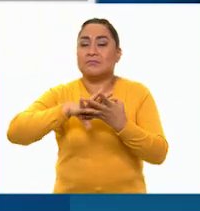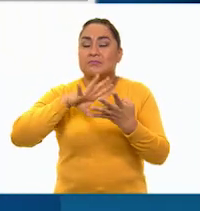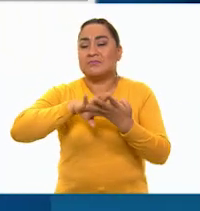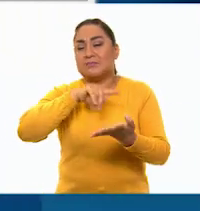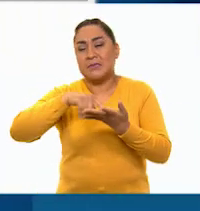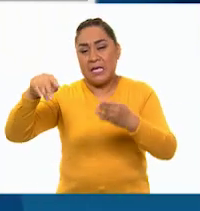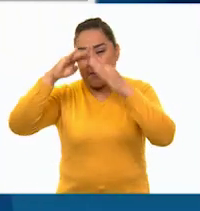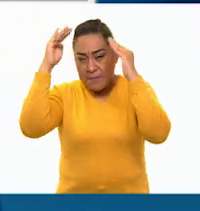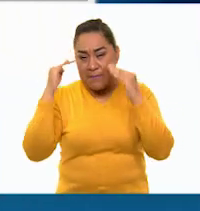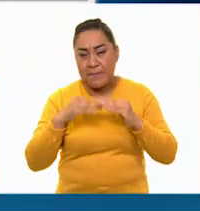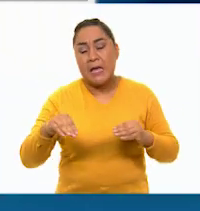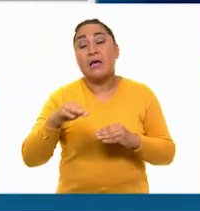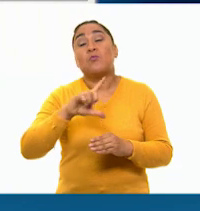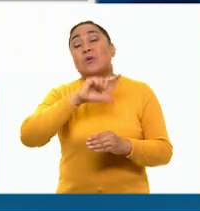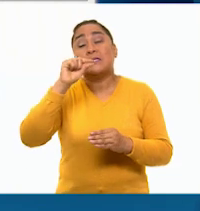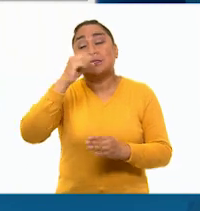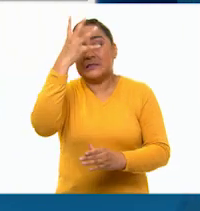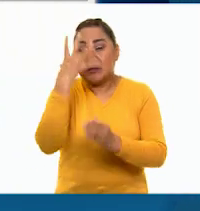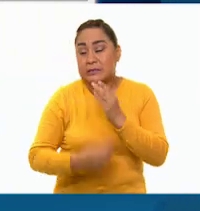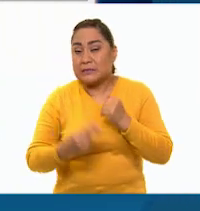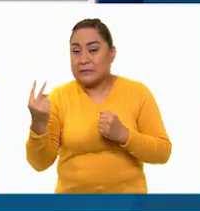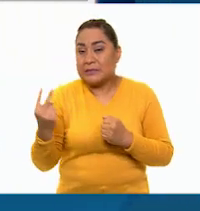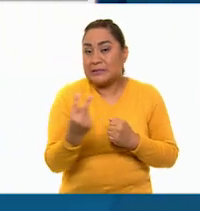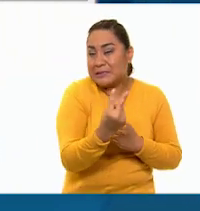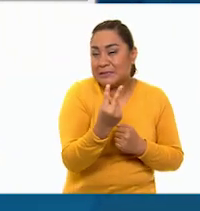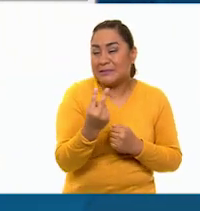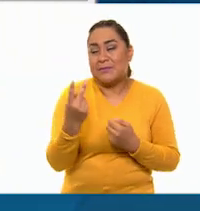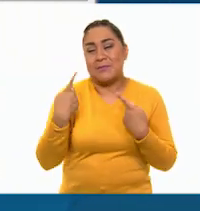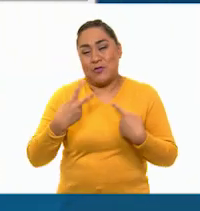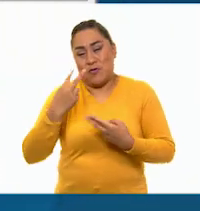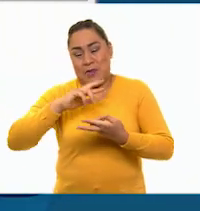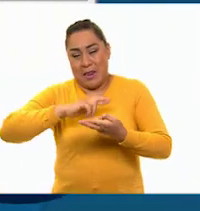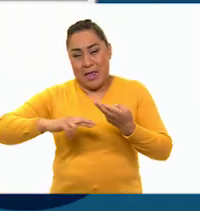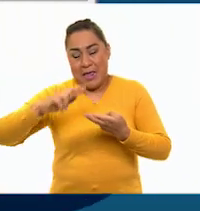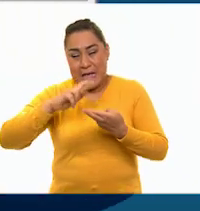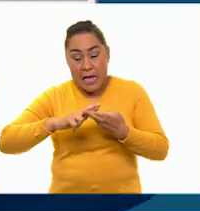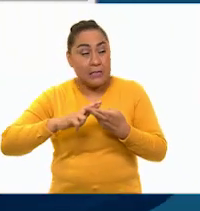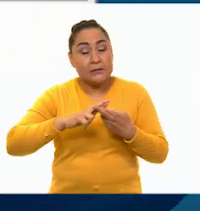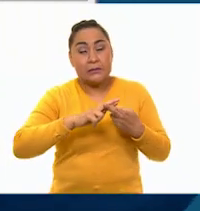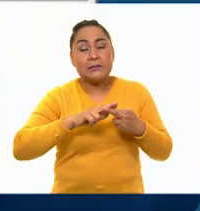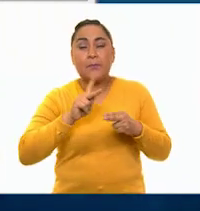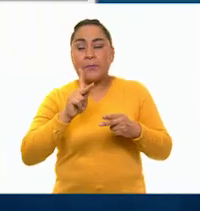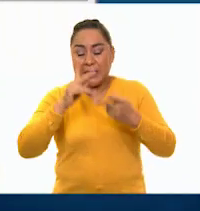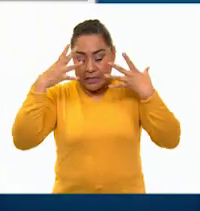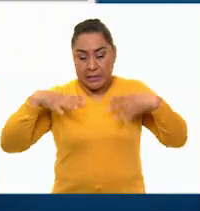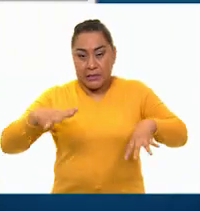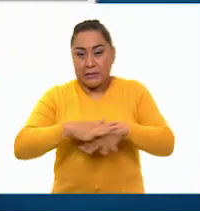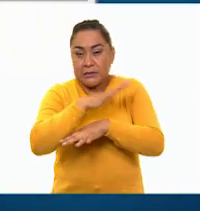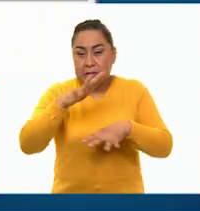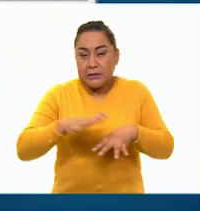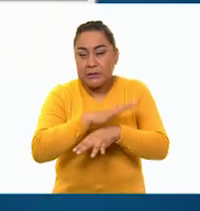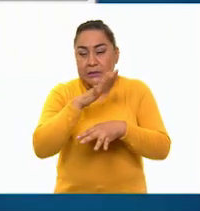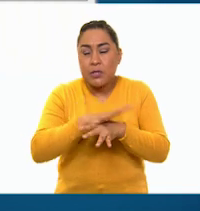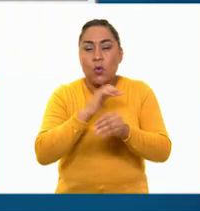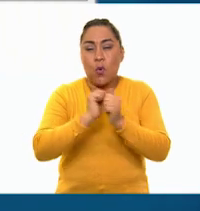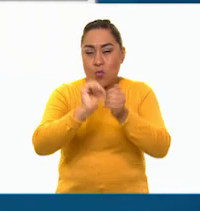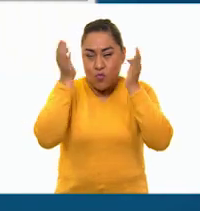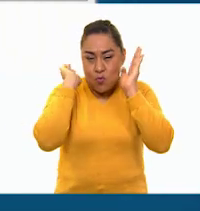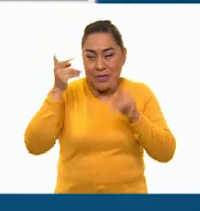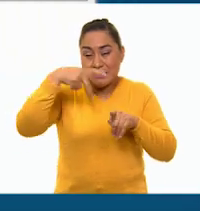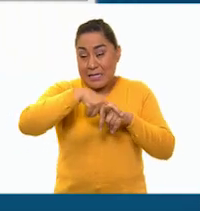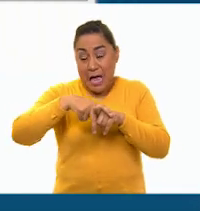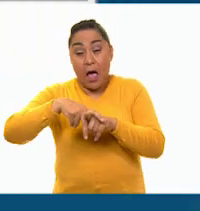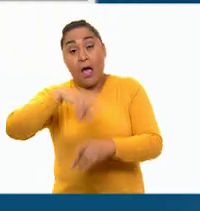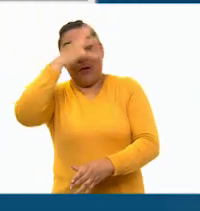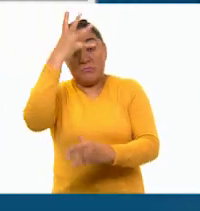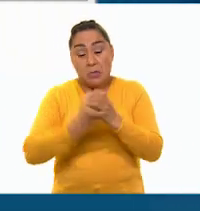Mochas, de donde logró escapar ayudada por dos correligionarios, quienes la sacaron de la ciudad disfrazada y sobre un asno. Luego de su